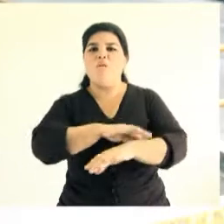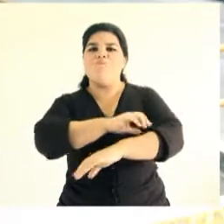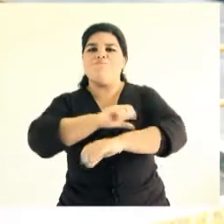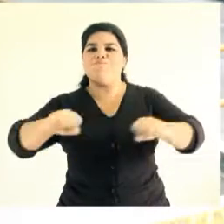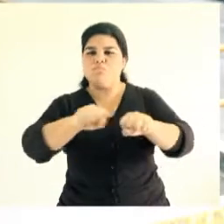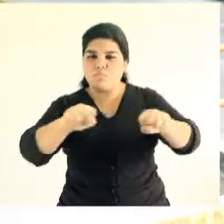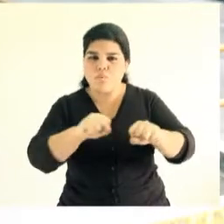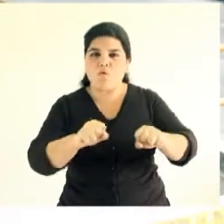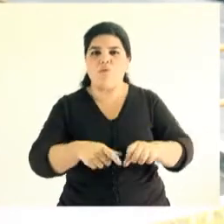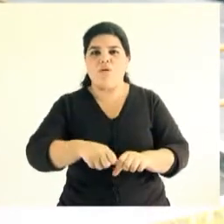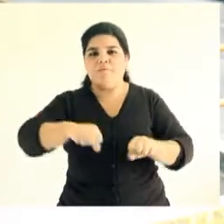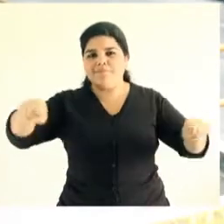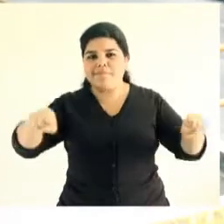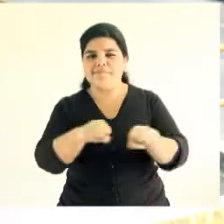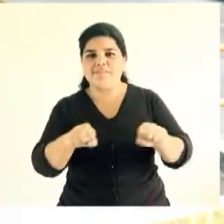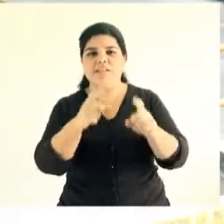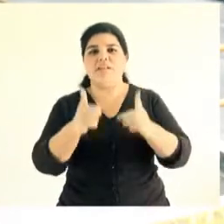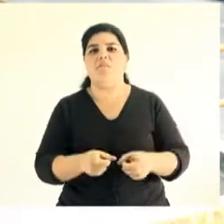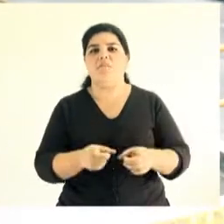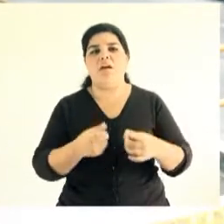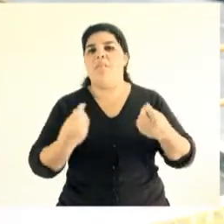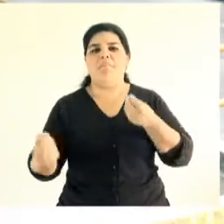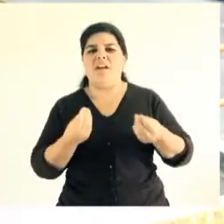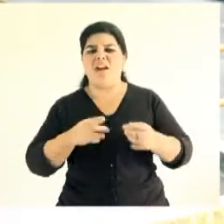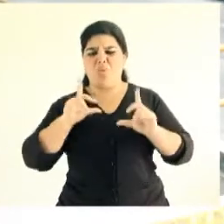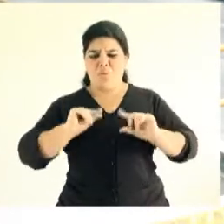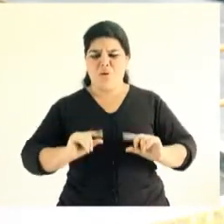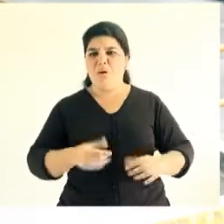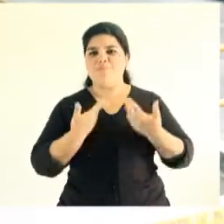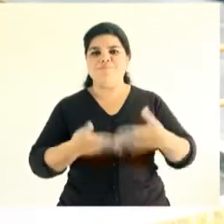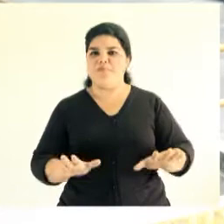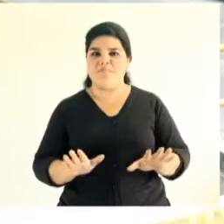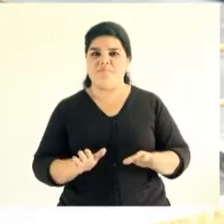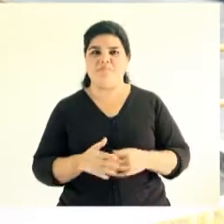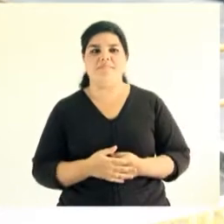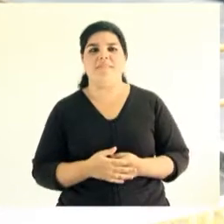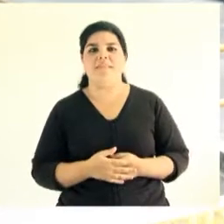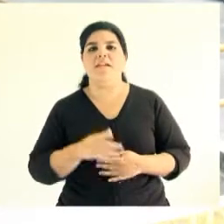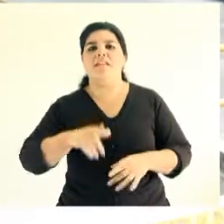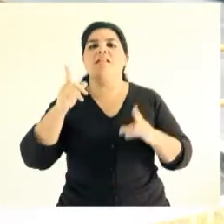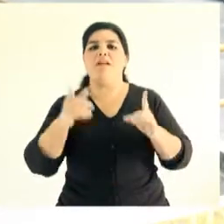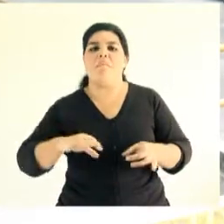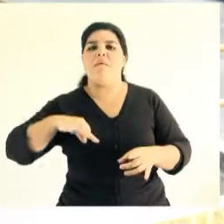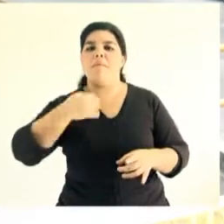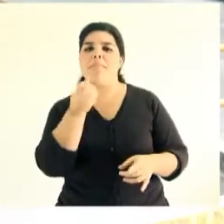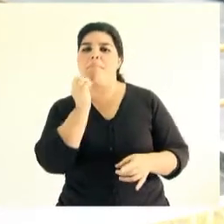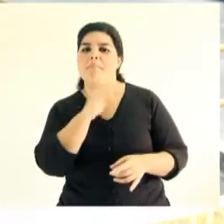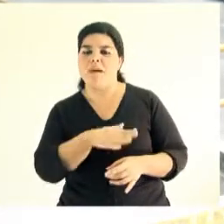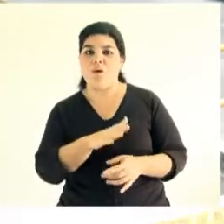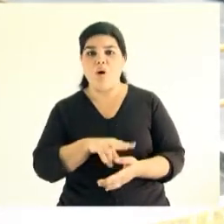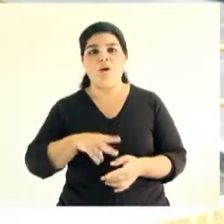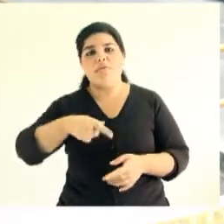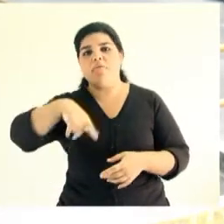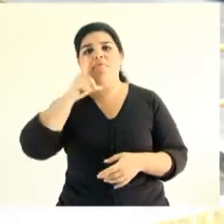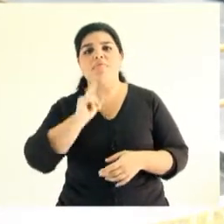desde la movilidad articular, fuerza muscular, elongación muscular para eliminar dolores posturales, para mejorar el nivel y la calidad de vida de la persona